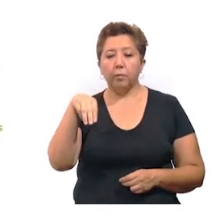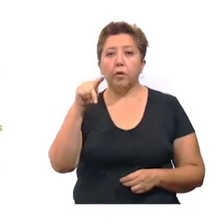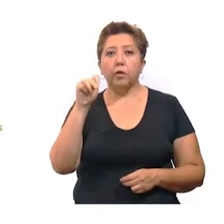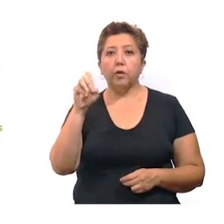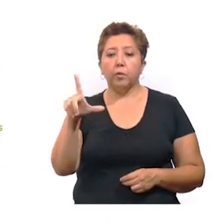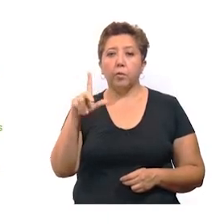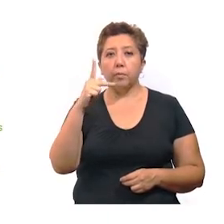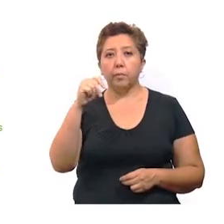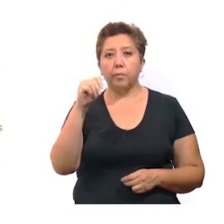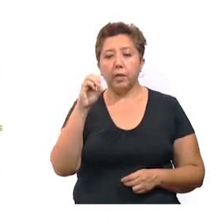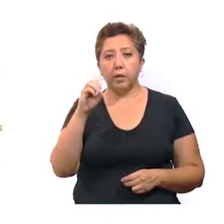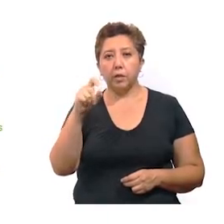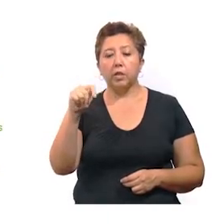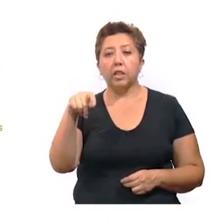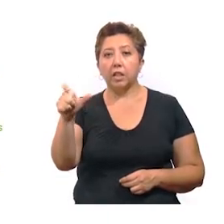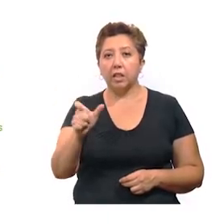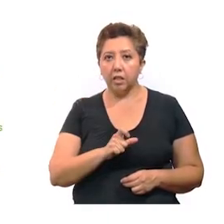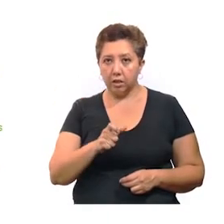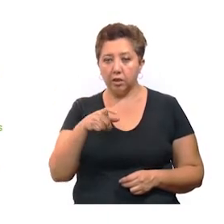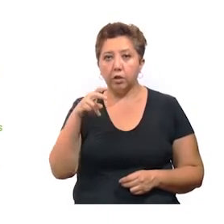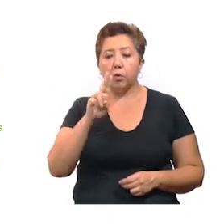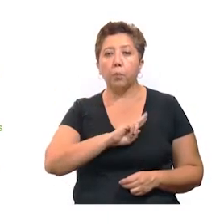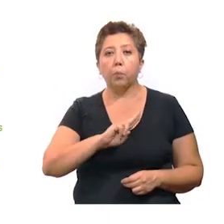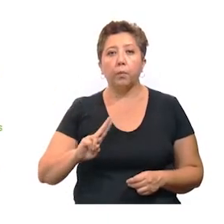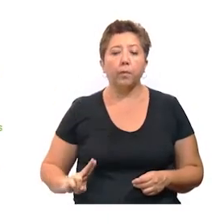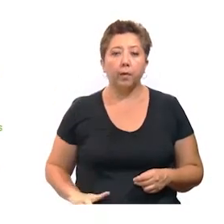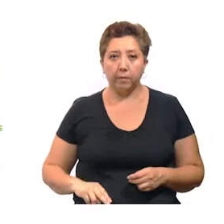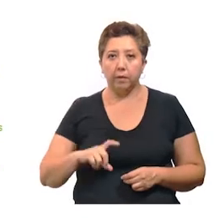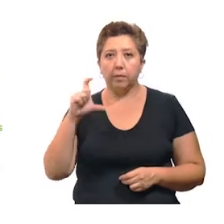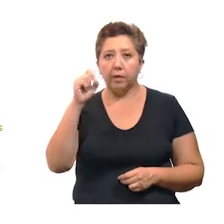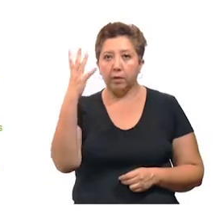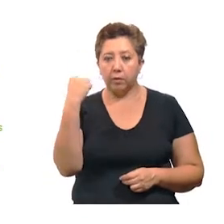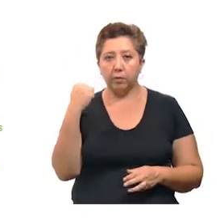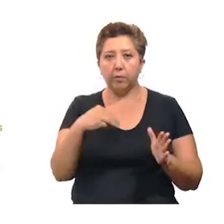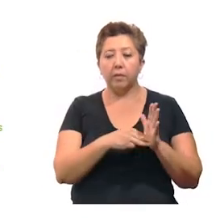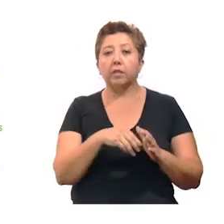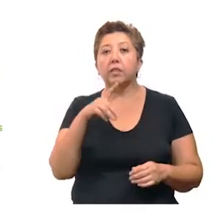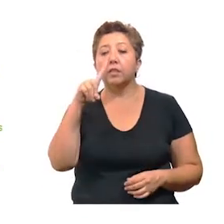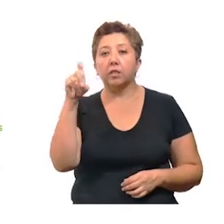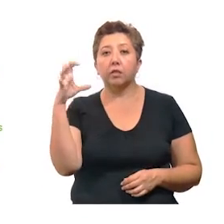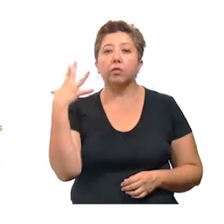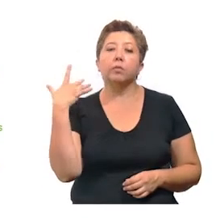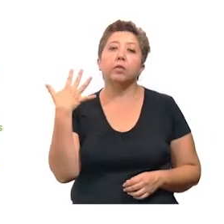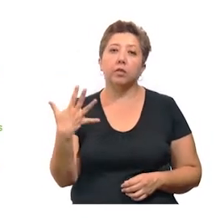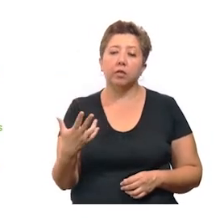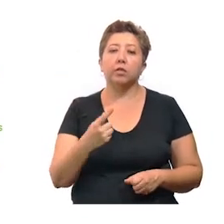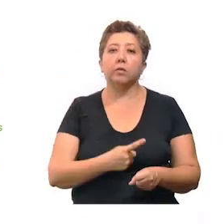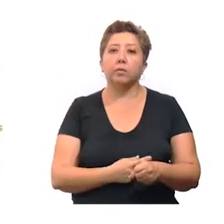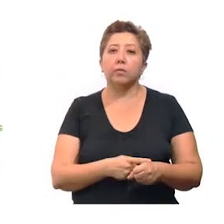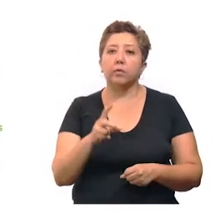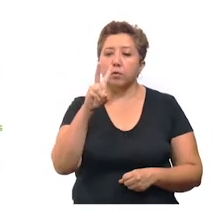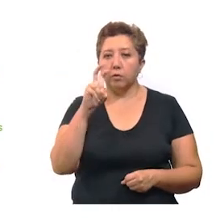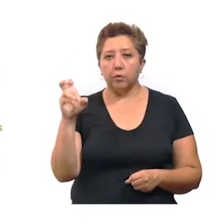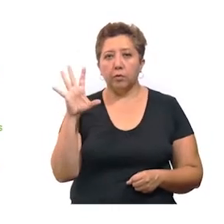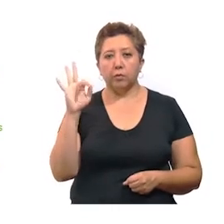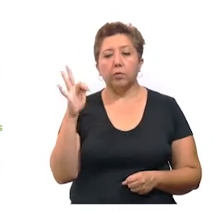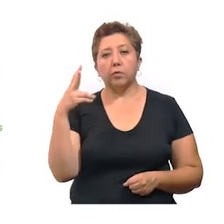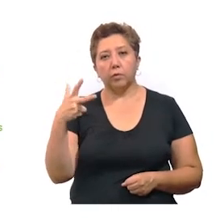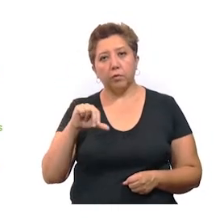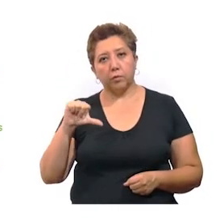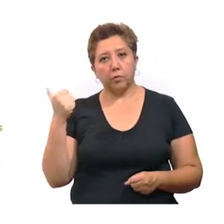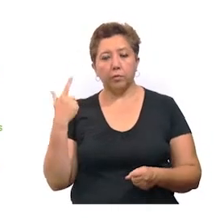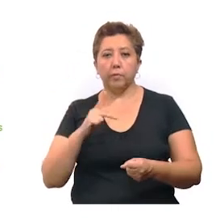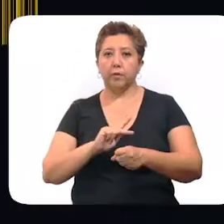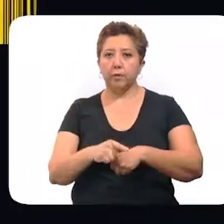Peto, Seyed, Tecash, Temozón y Humam. De los 29.155 casos positivos, 248 son de otro